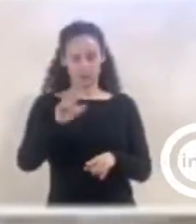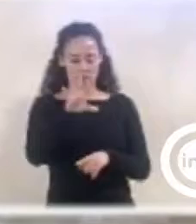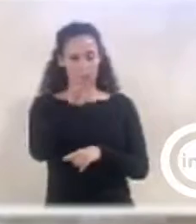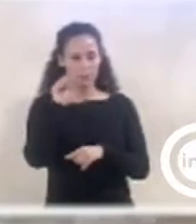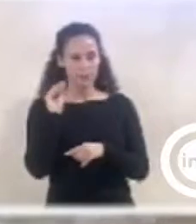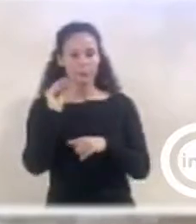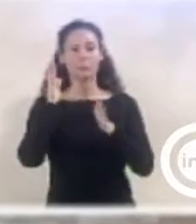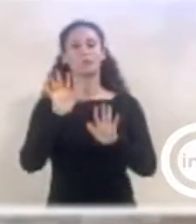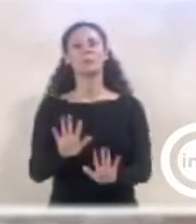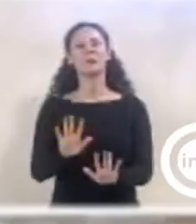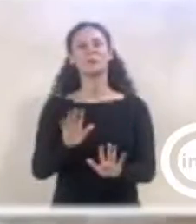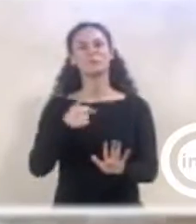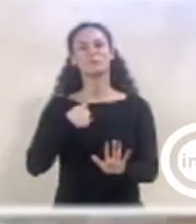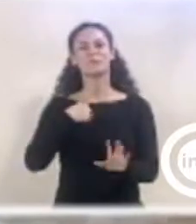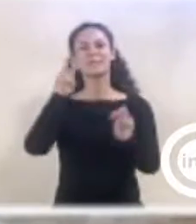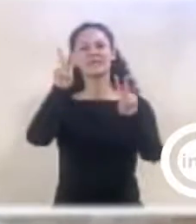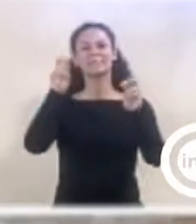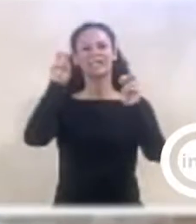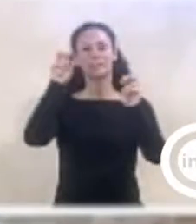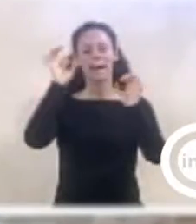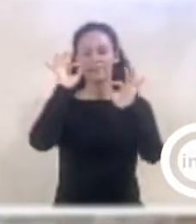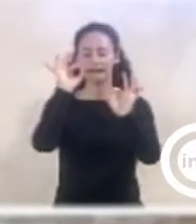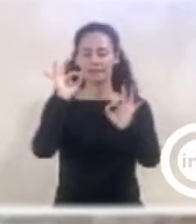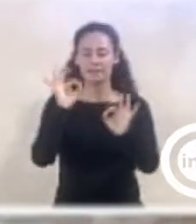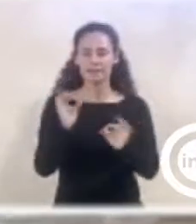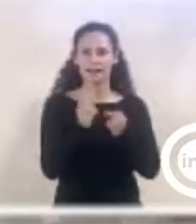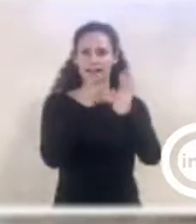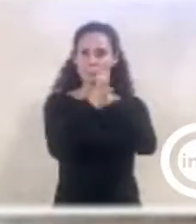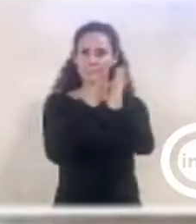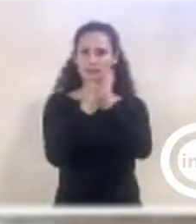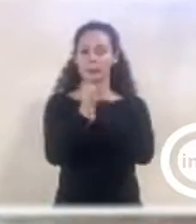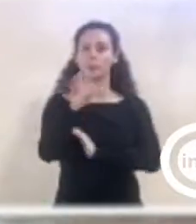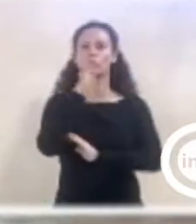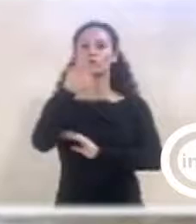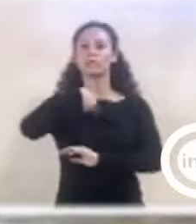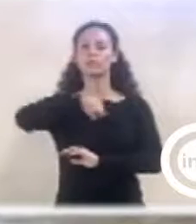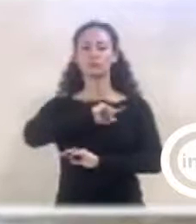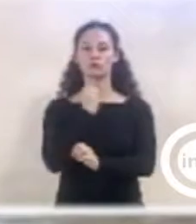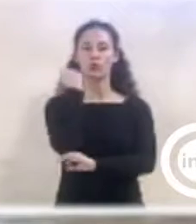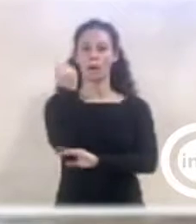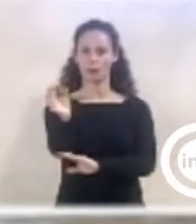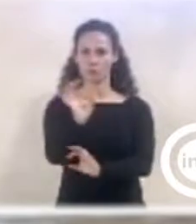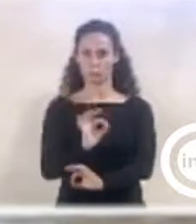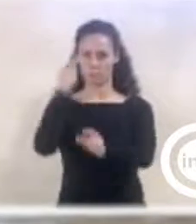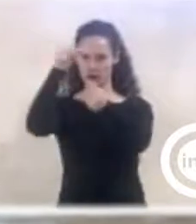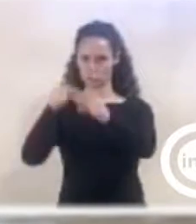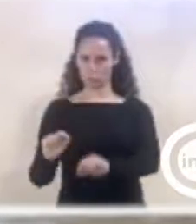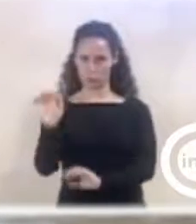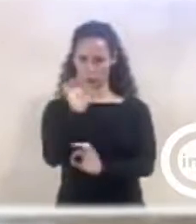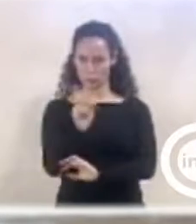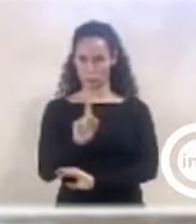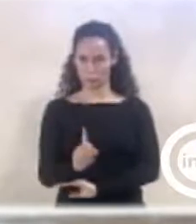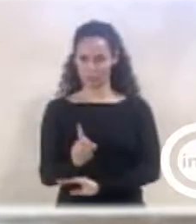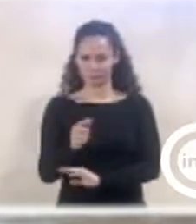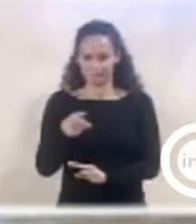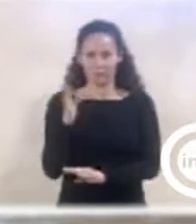cuestiones para por qué no apoyamos desde Ciudadanos este presupuesto. Y sabe que le hemos apoyado muchas otras cuestiones, pero es que no podemos apoyar esta